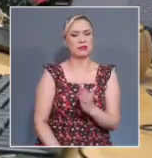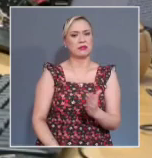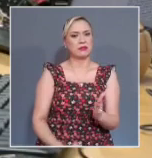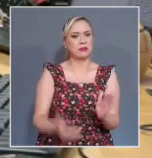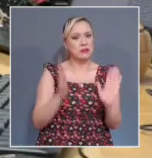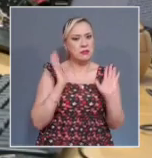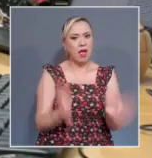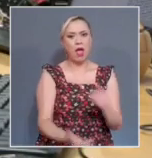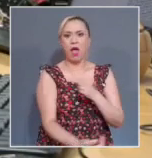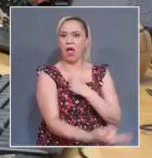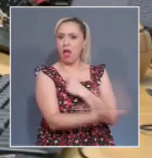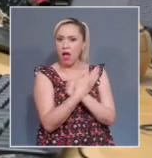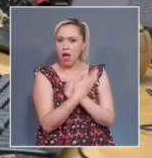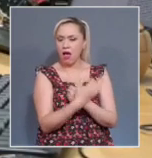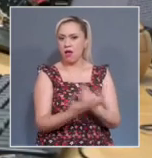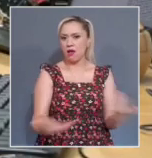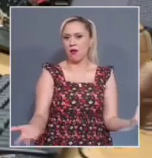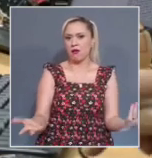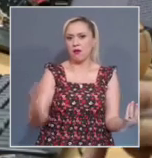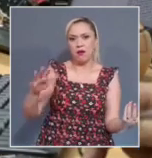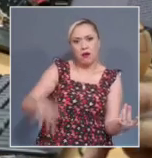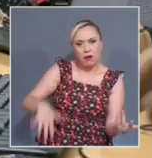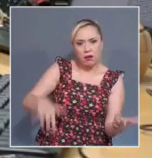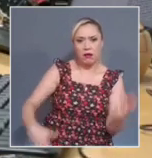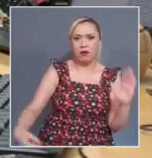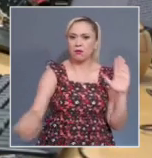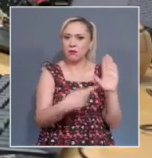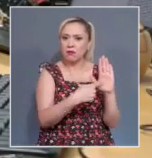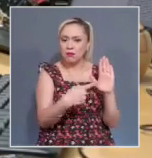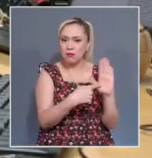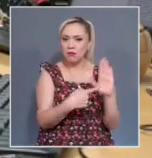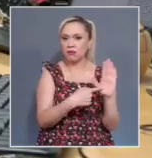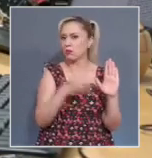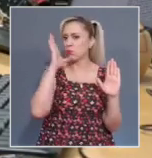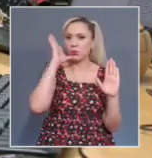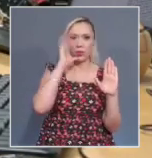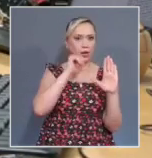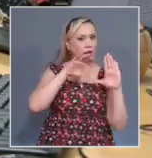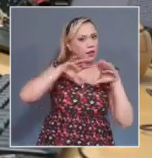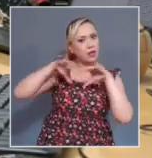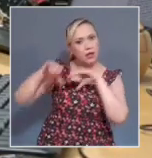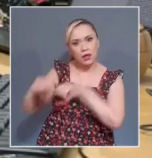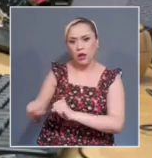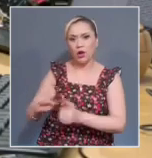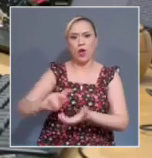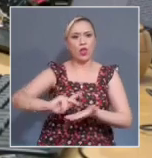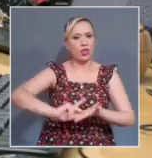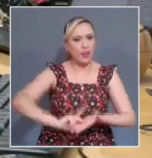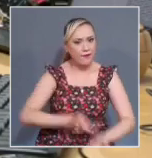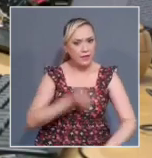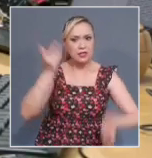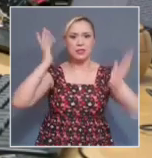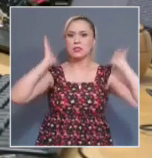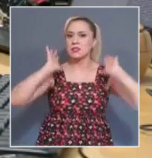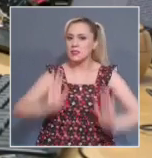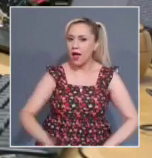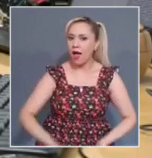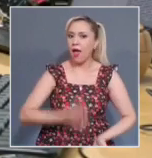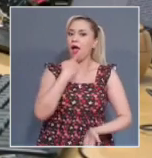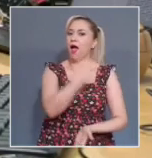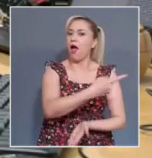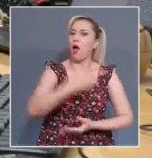vigente, a una orden federal de que no podía ser privada de esa manera de su libertad y además